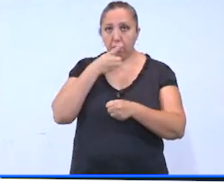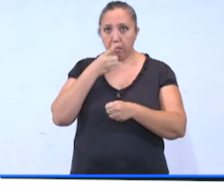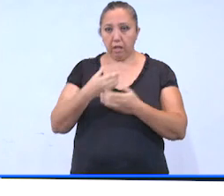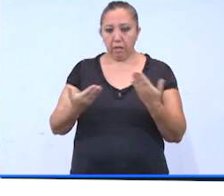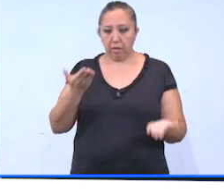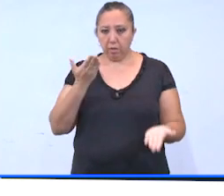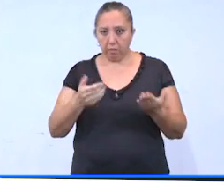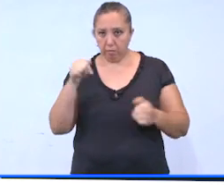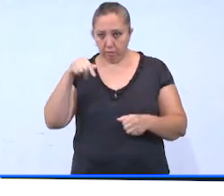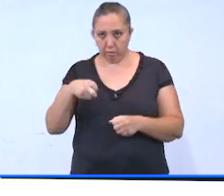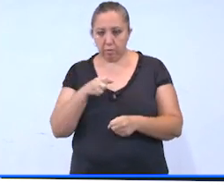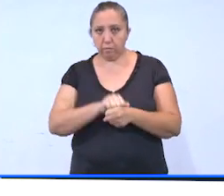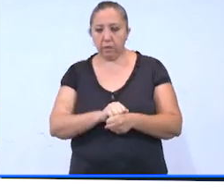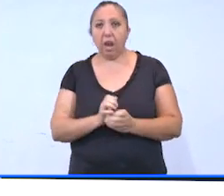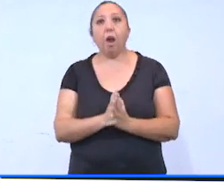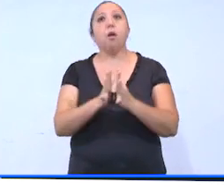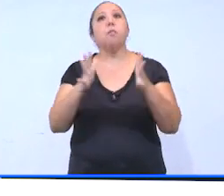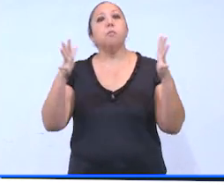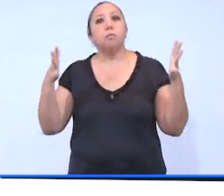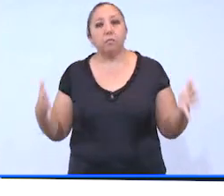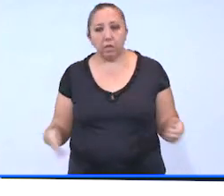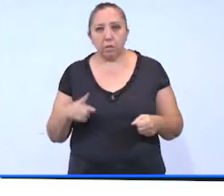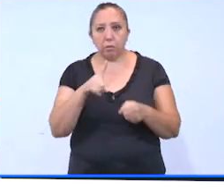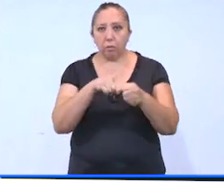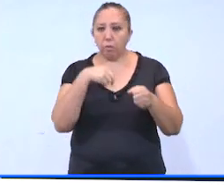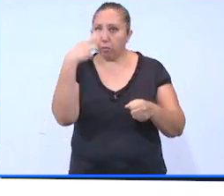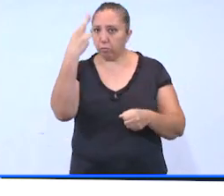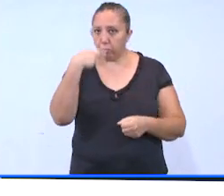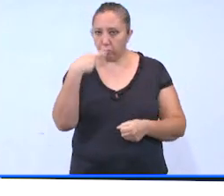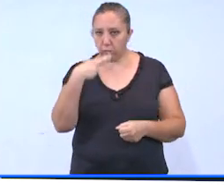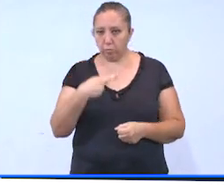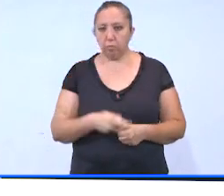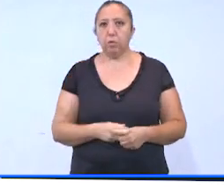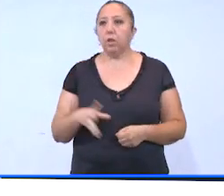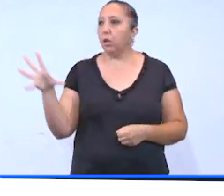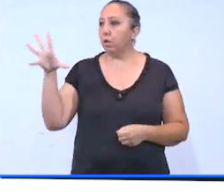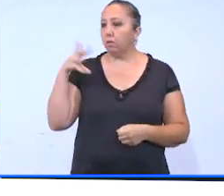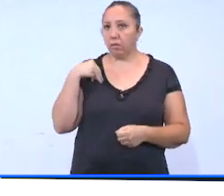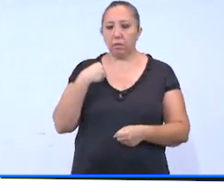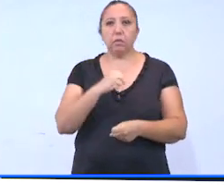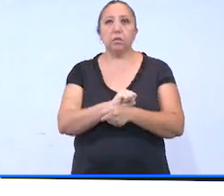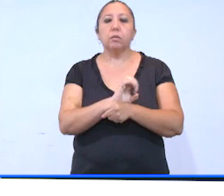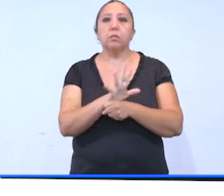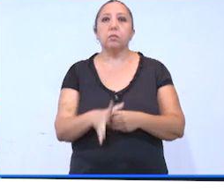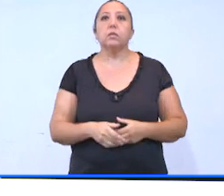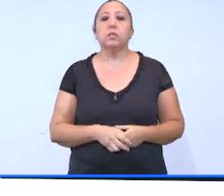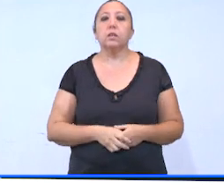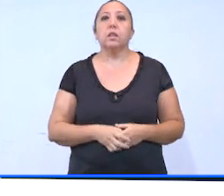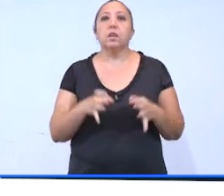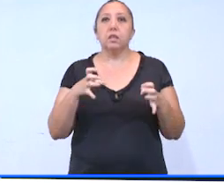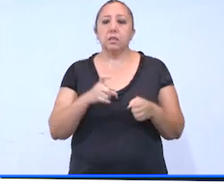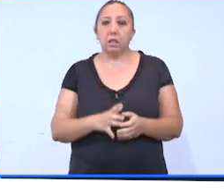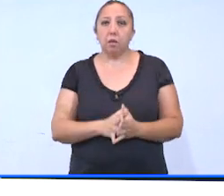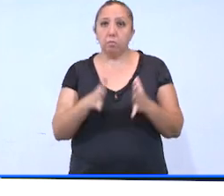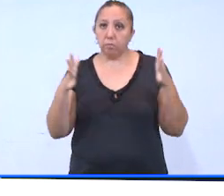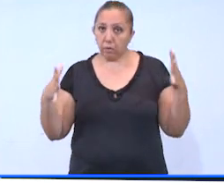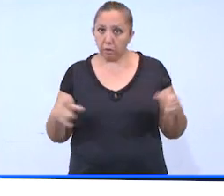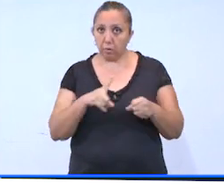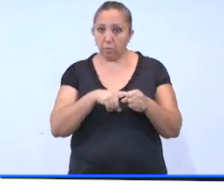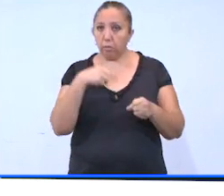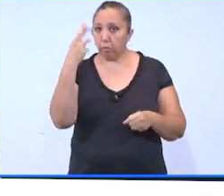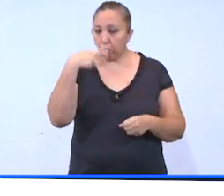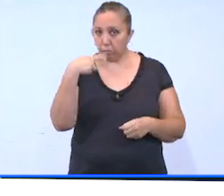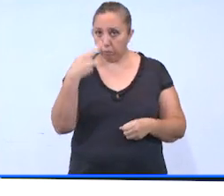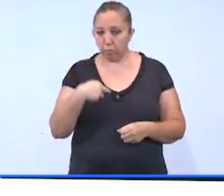al anterior está en ascenso y en color rojo. El ritmo de contagiosidad del coronavirus está en ascenso y en color